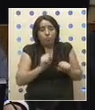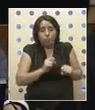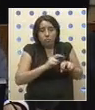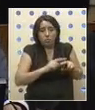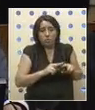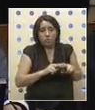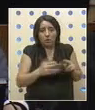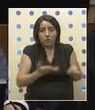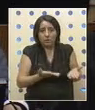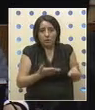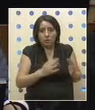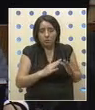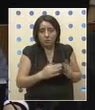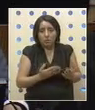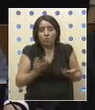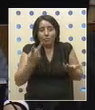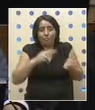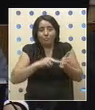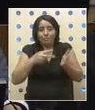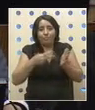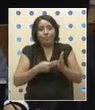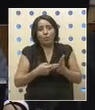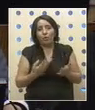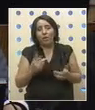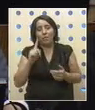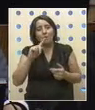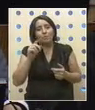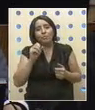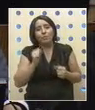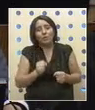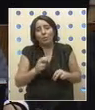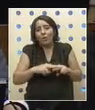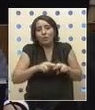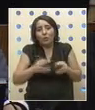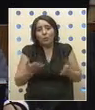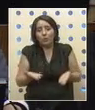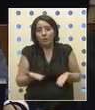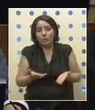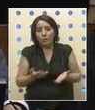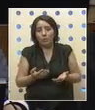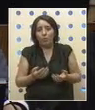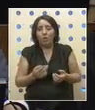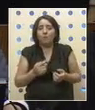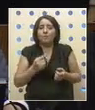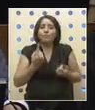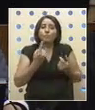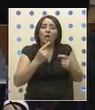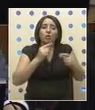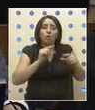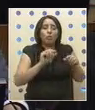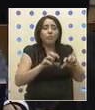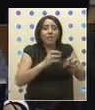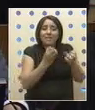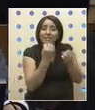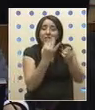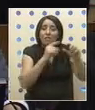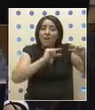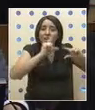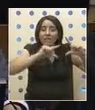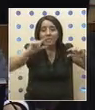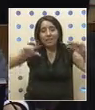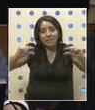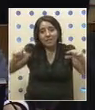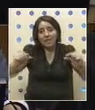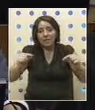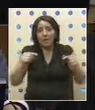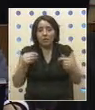Y eso, obviamente, es una problemática que no se ha resuelto. Una cosa son las cifras estadísticas que el gobierno plantea en cuanto